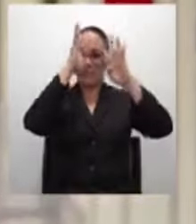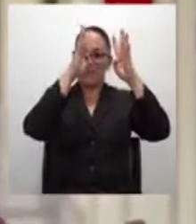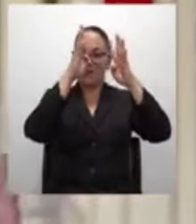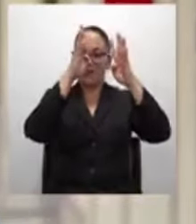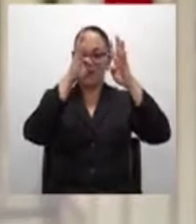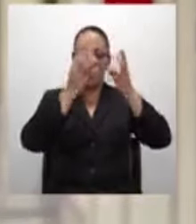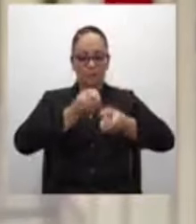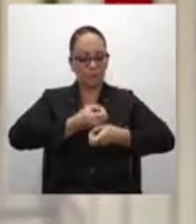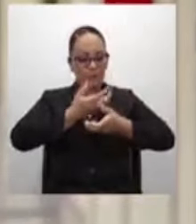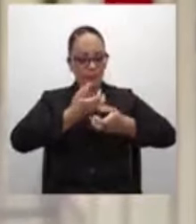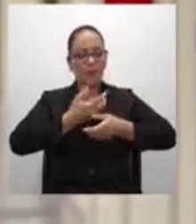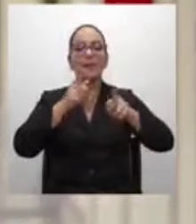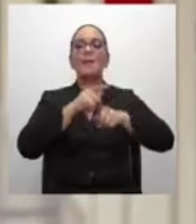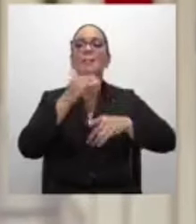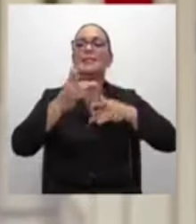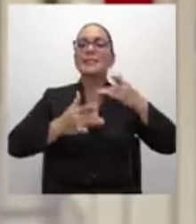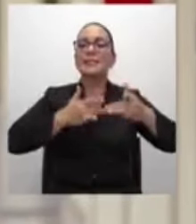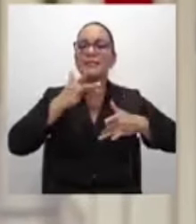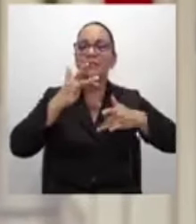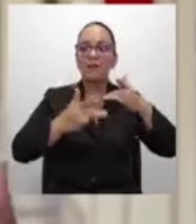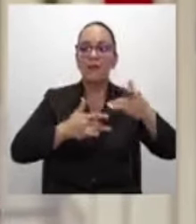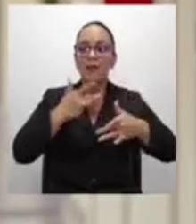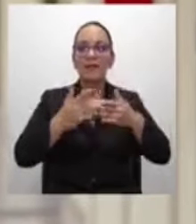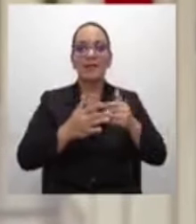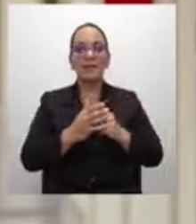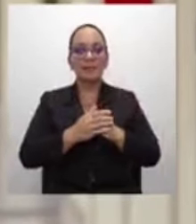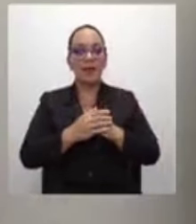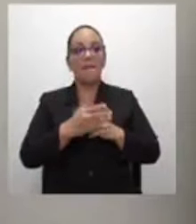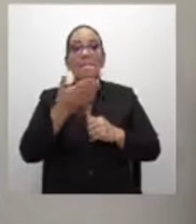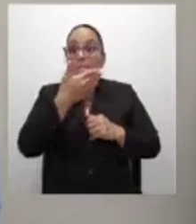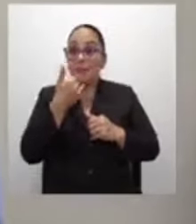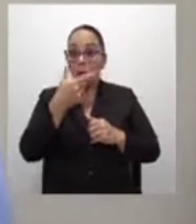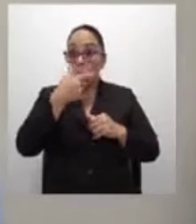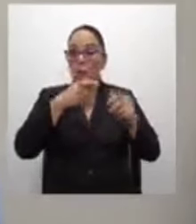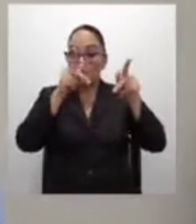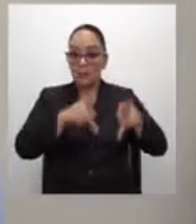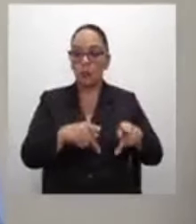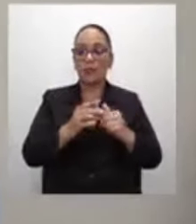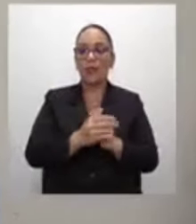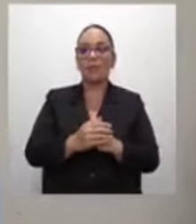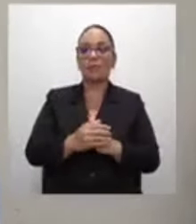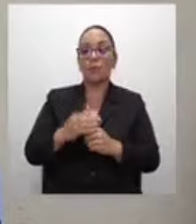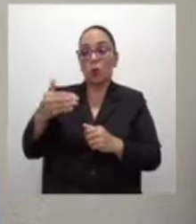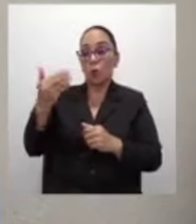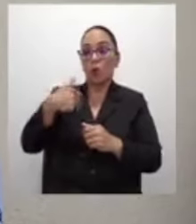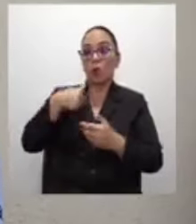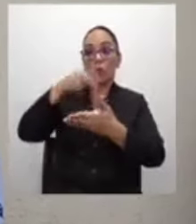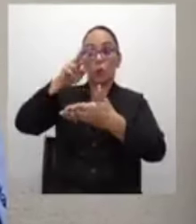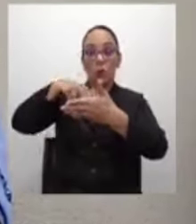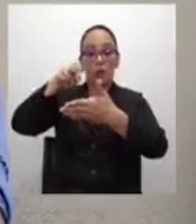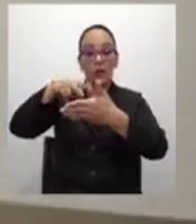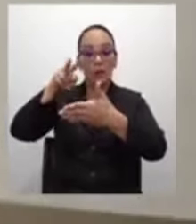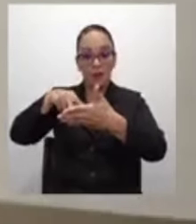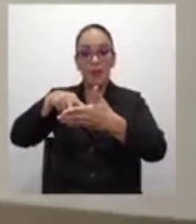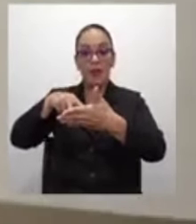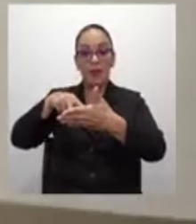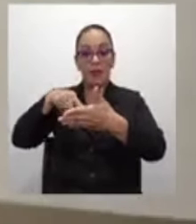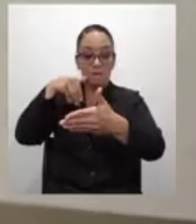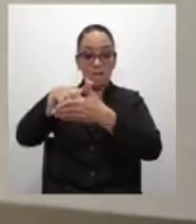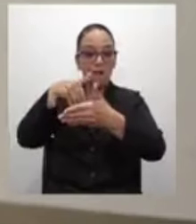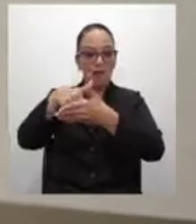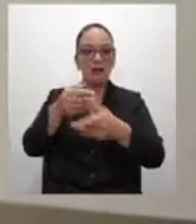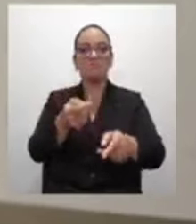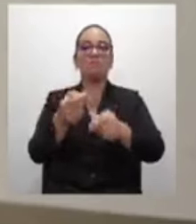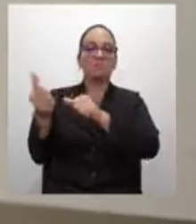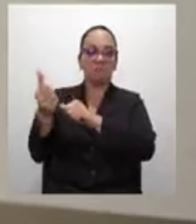los sensibilizan, los hacen mejores personas. Cuando uno lee, uno quita más bien barreras que uno